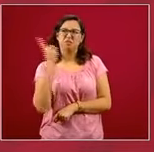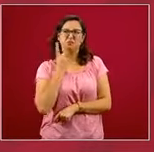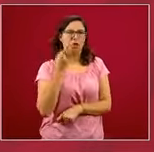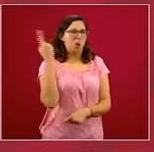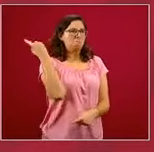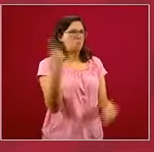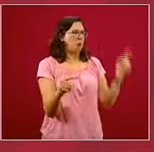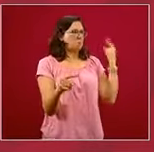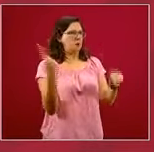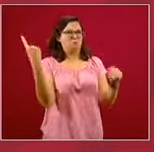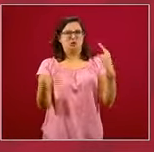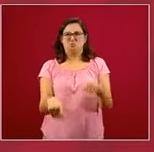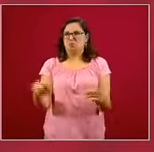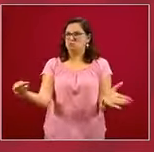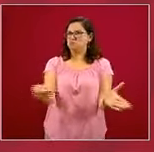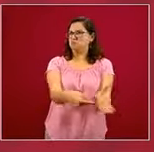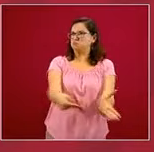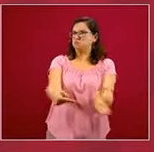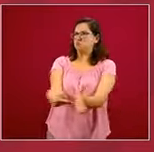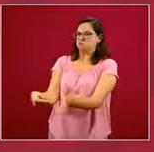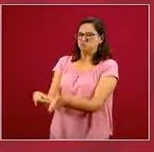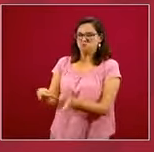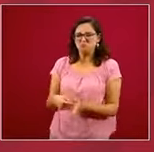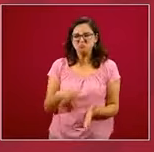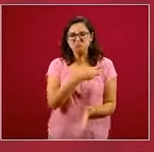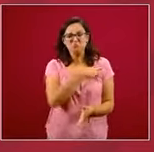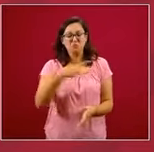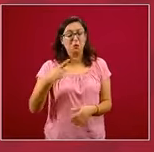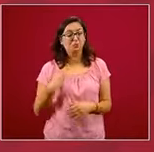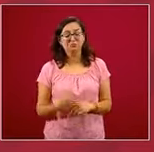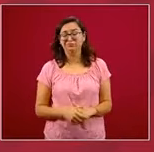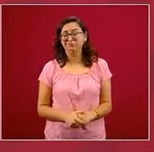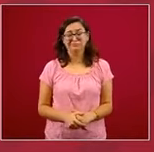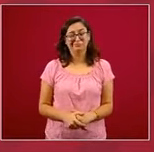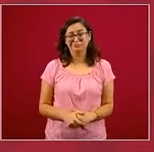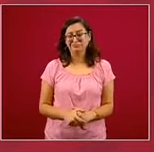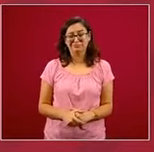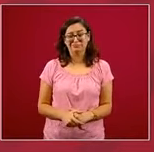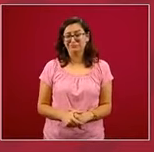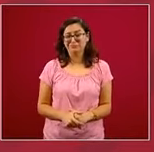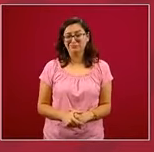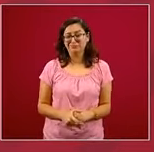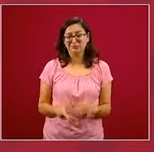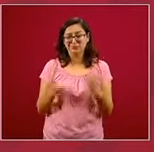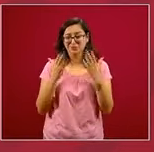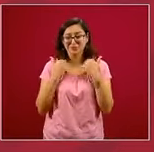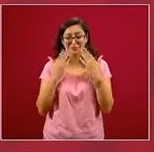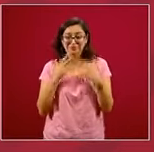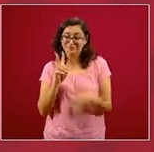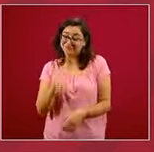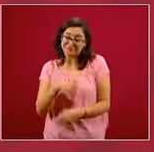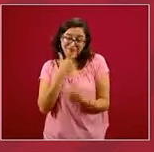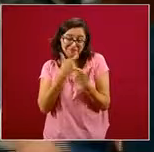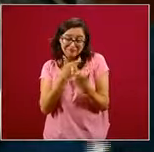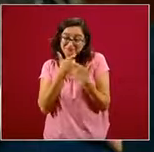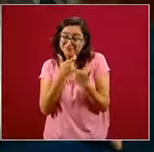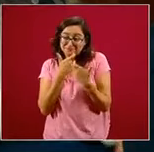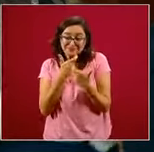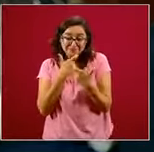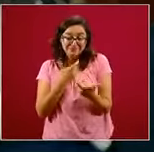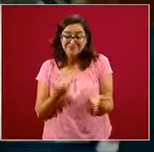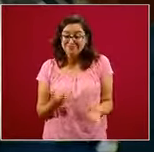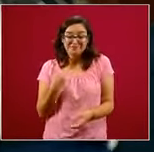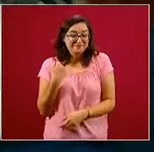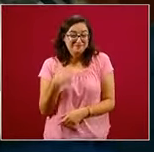instrucciones a los congresos estatales. No, me hizo gracia cuando me lo dijeron porque evidentemente